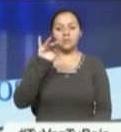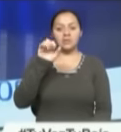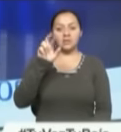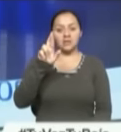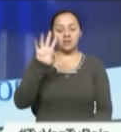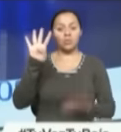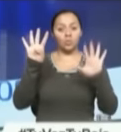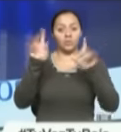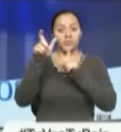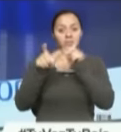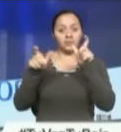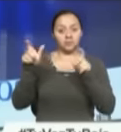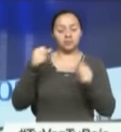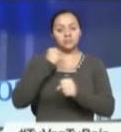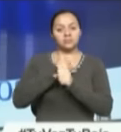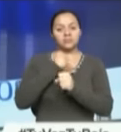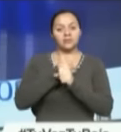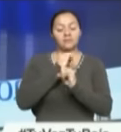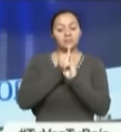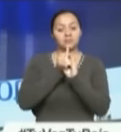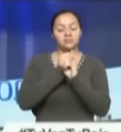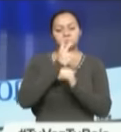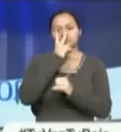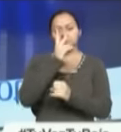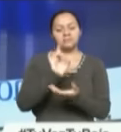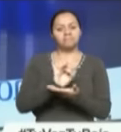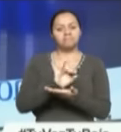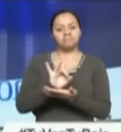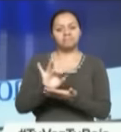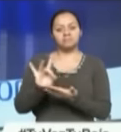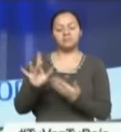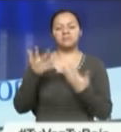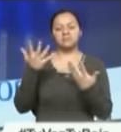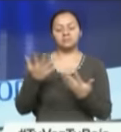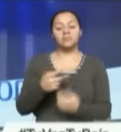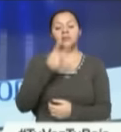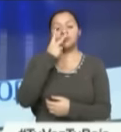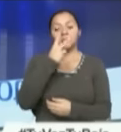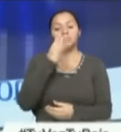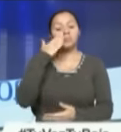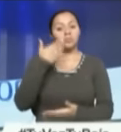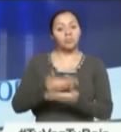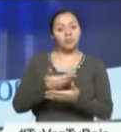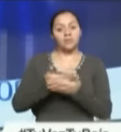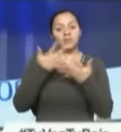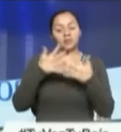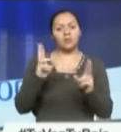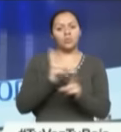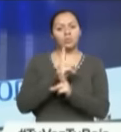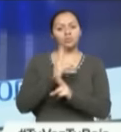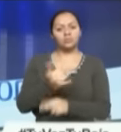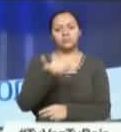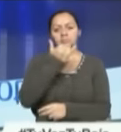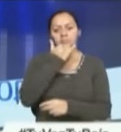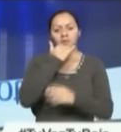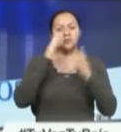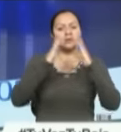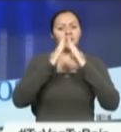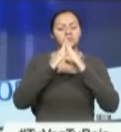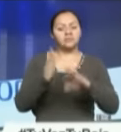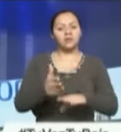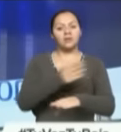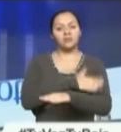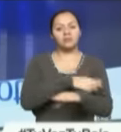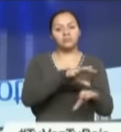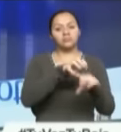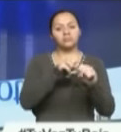que prestaban sus servicios en esta entidad fueron destituidos de sus cargos, tras la comprobación del uso indebido de uno de los bienes